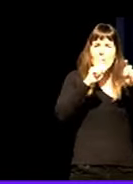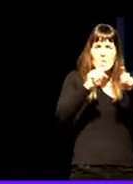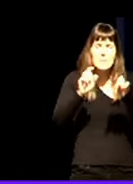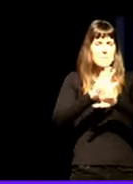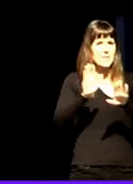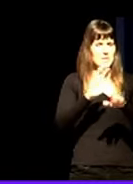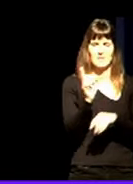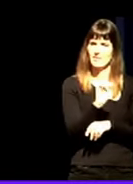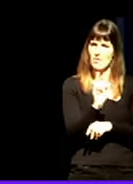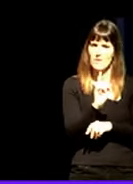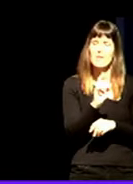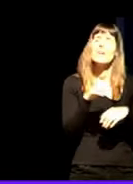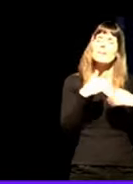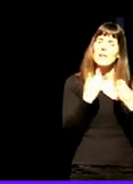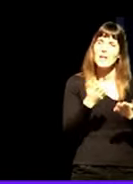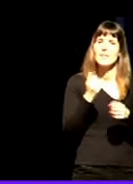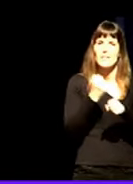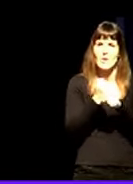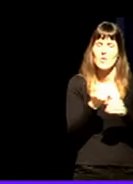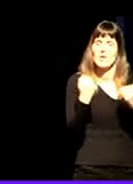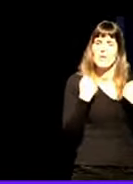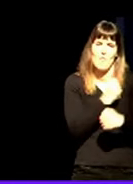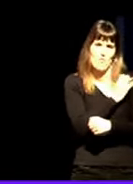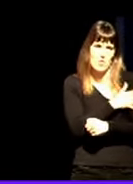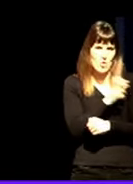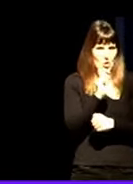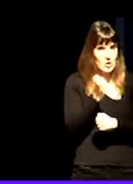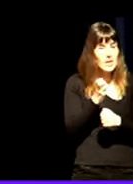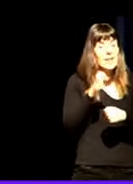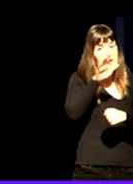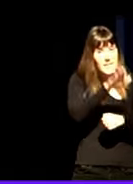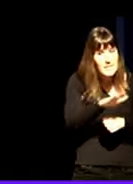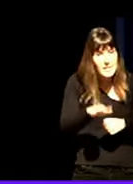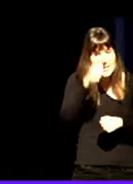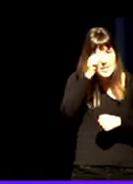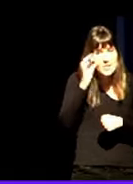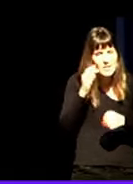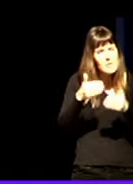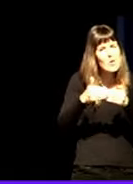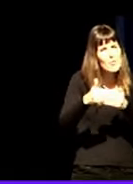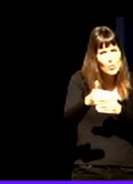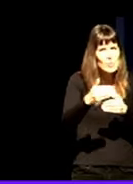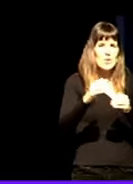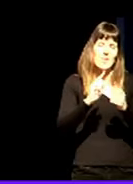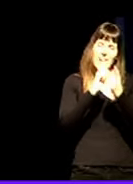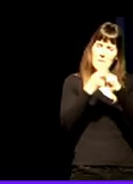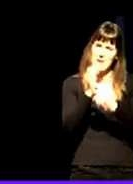es la de cambiar para bien el destino de nuestras alumnas y alumnos es que recasco